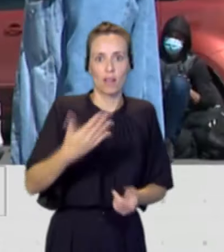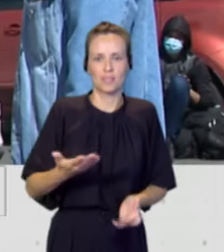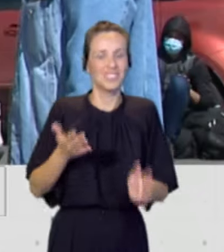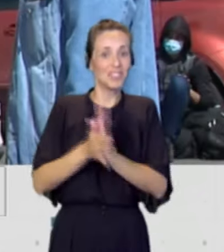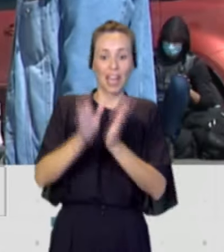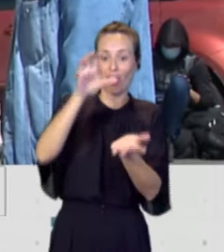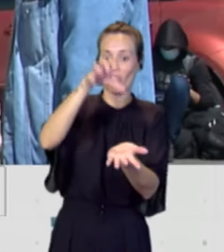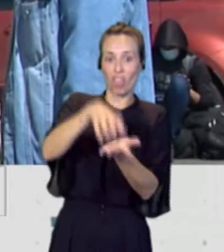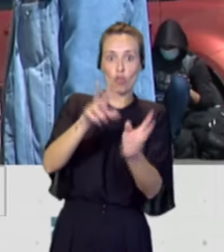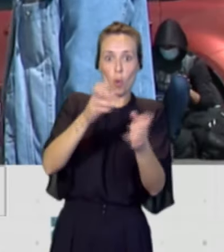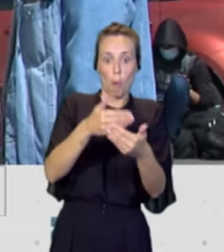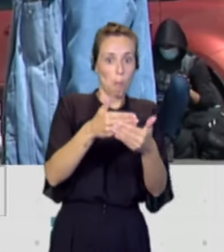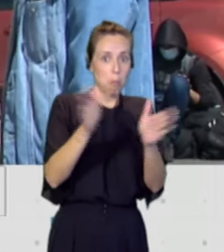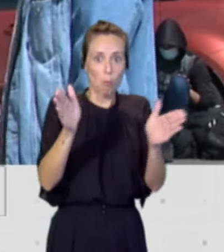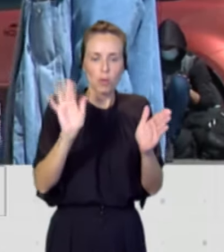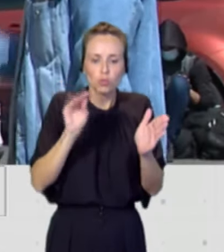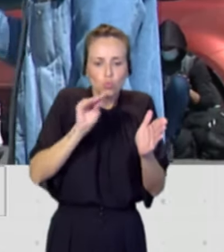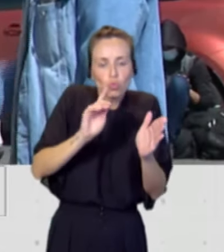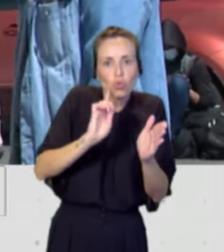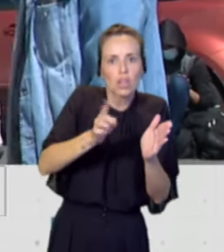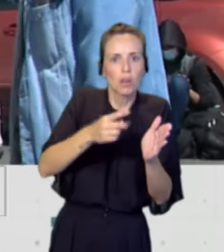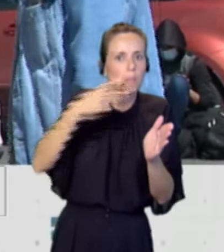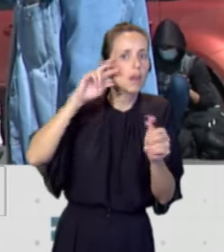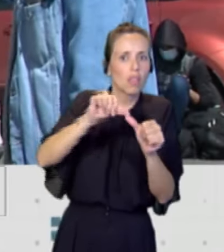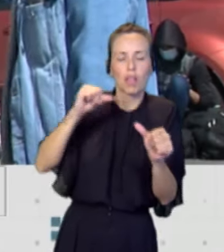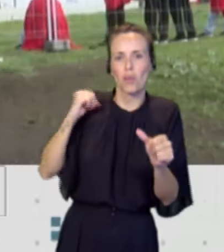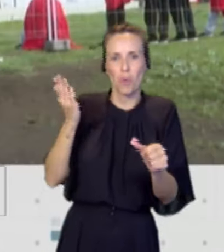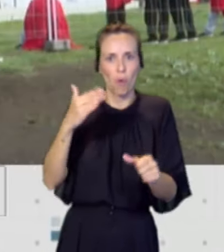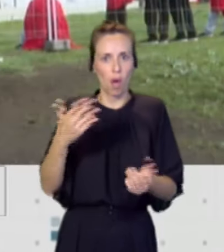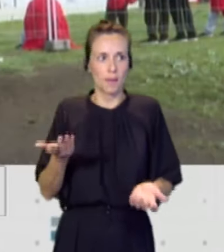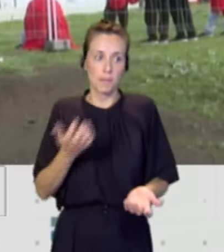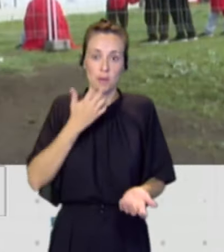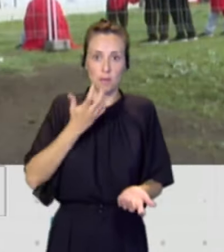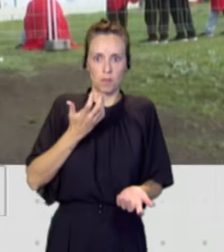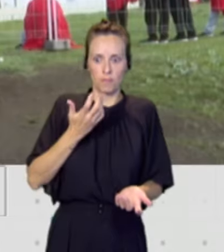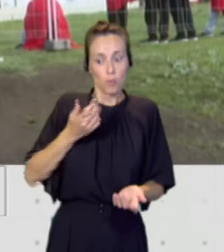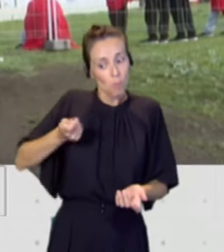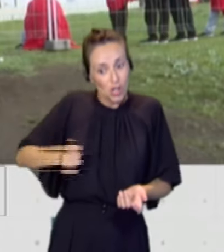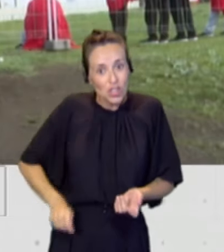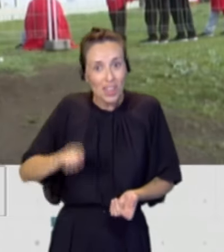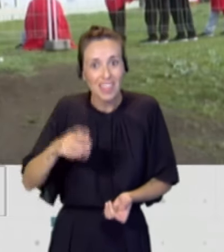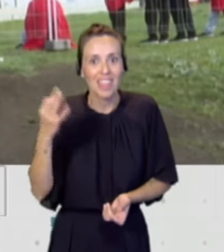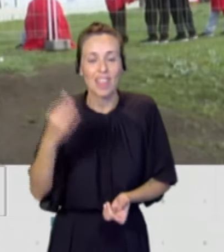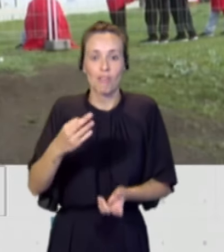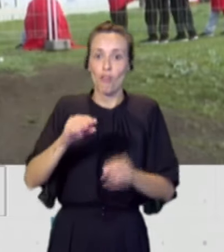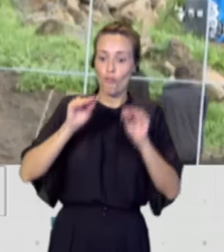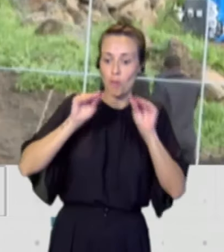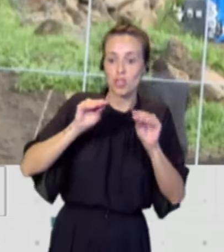que no tienen experiencia y esta profesión requiere de un grado de formación y un grado de experiencia.